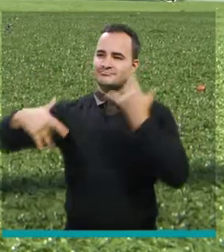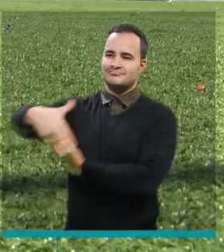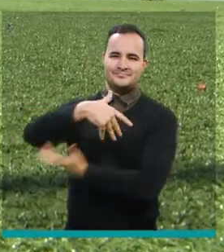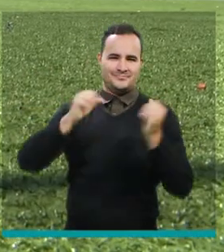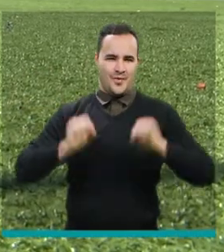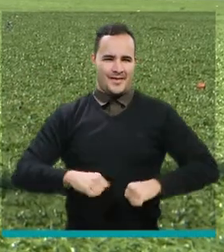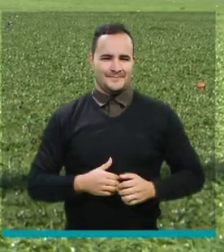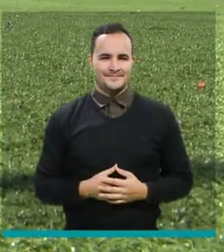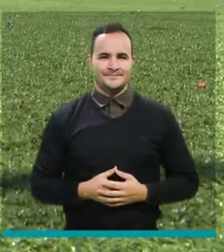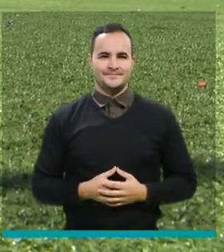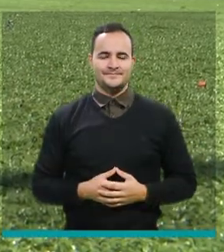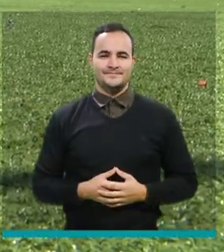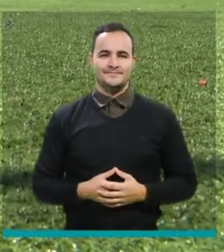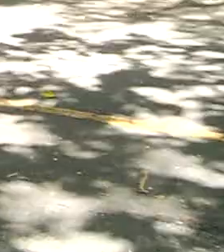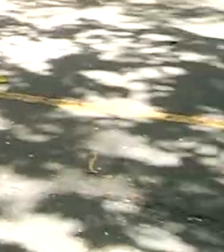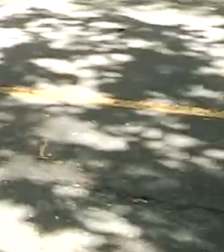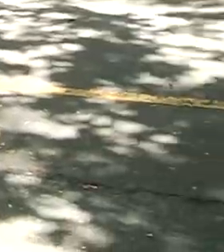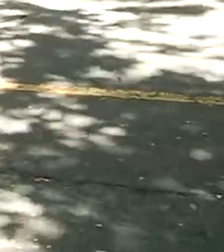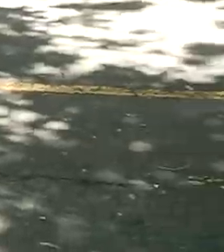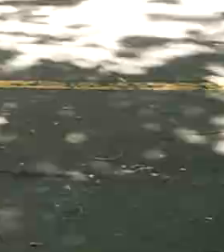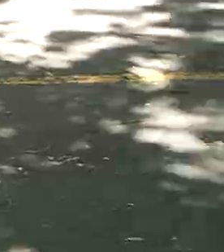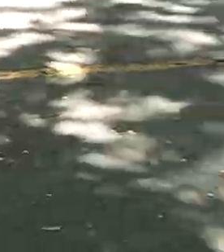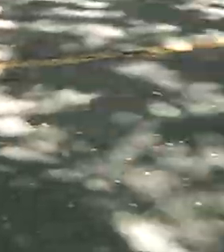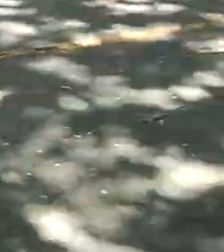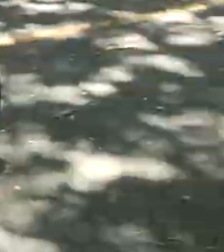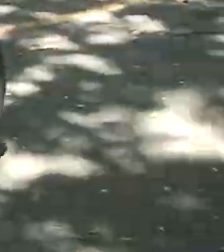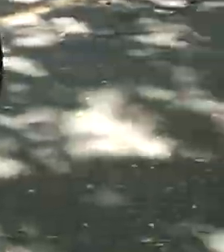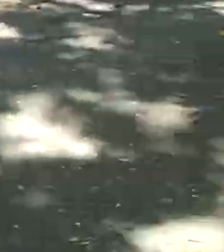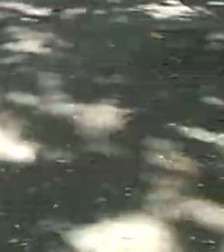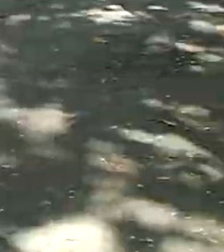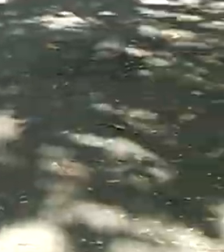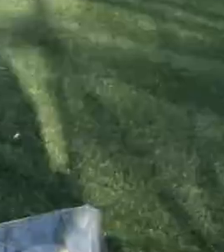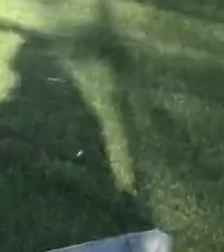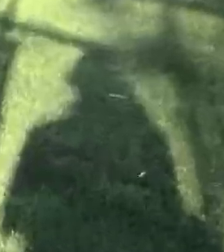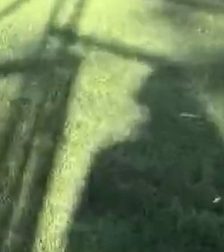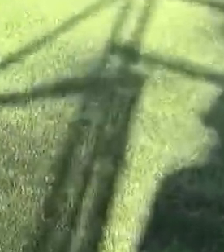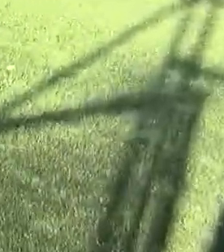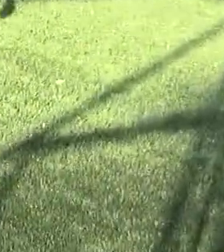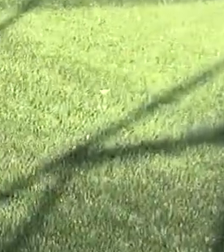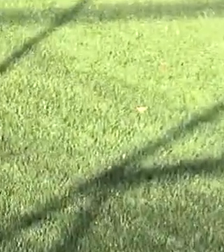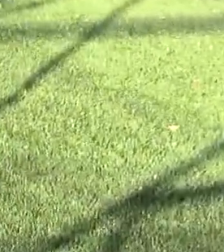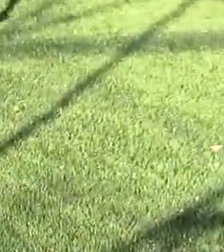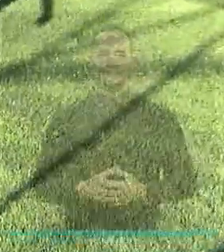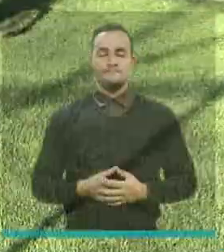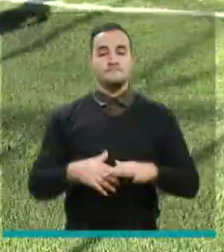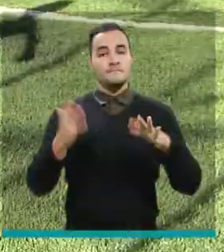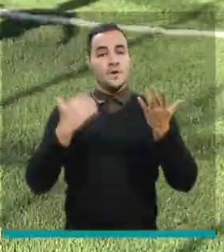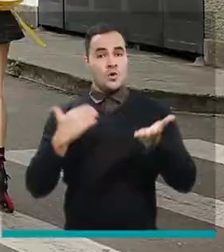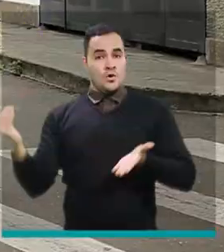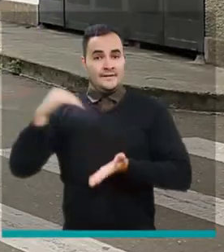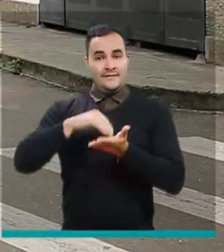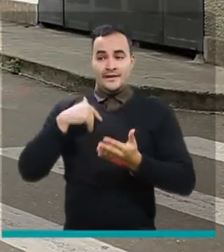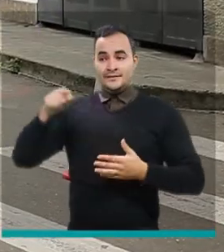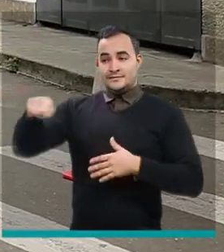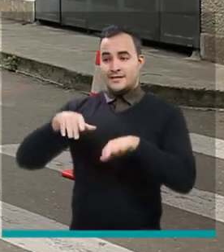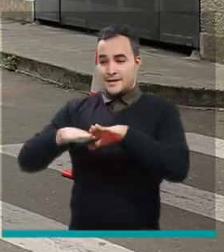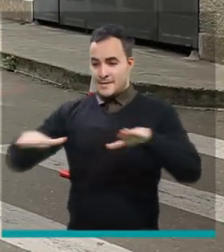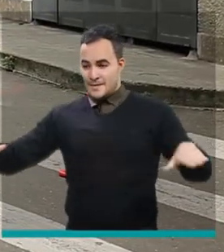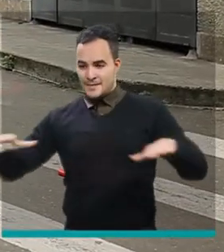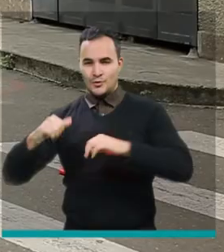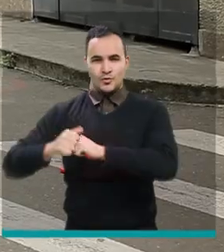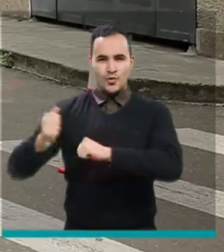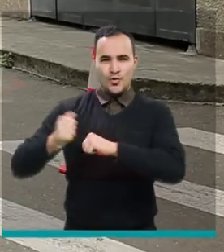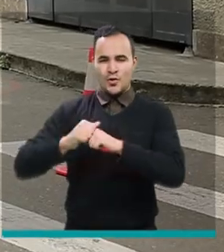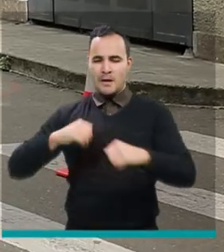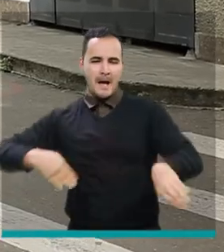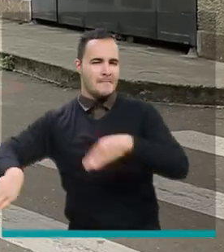regresar a las canchas sintéticas a jugar